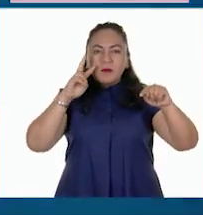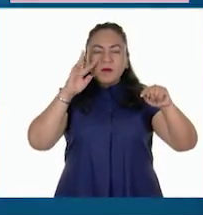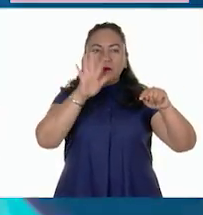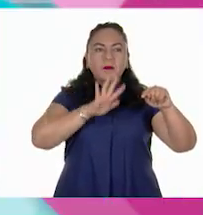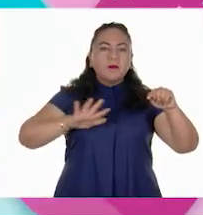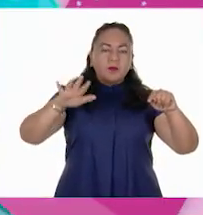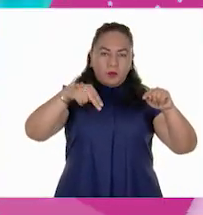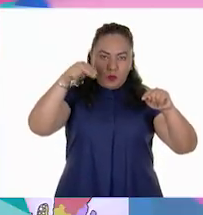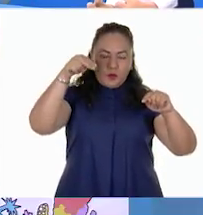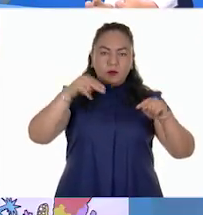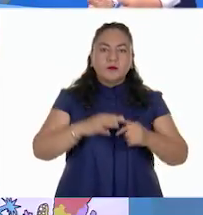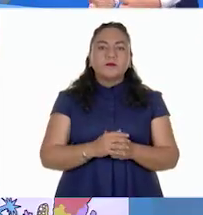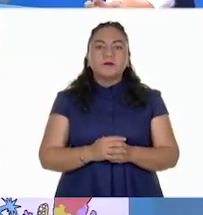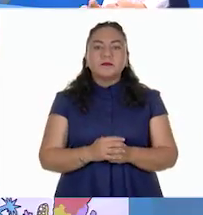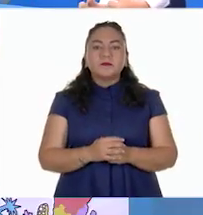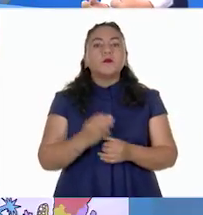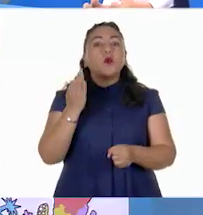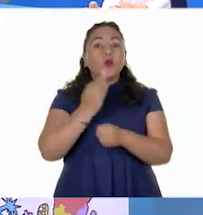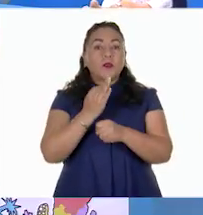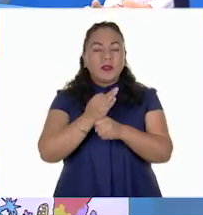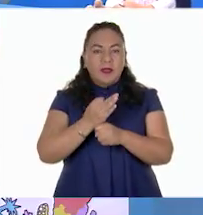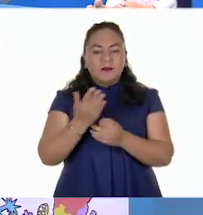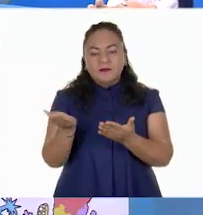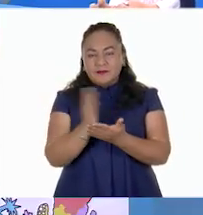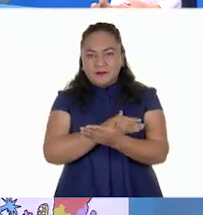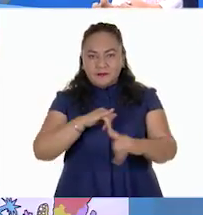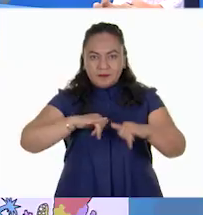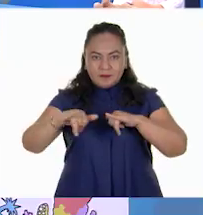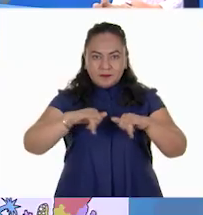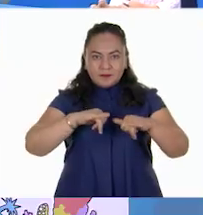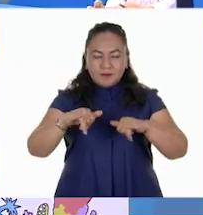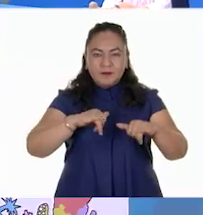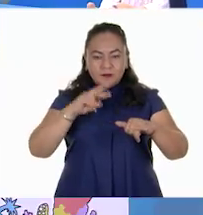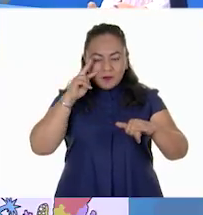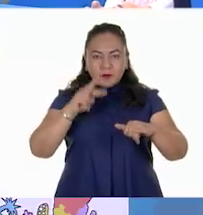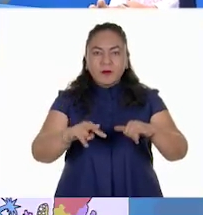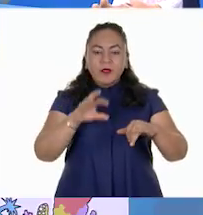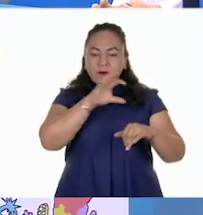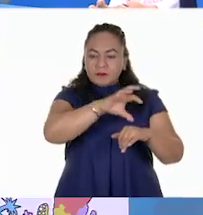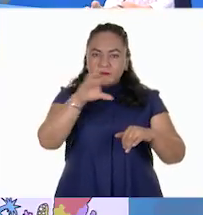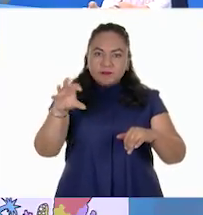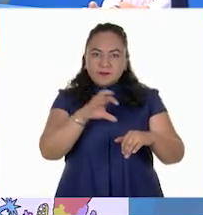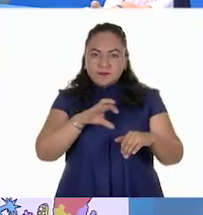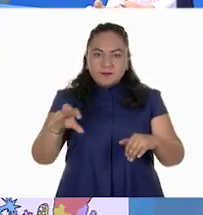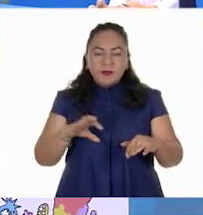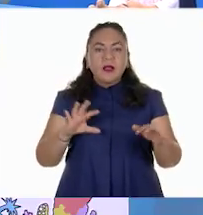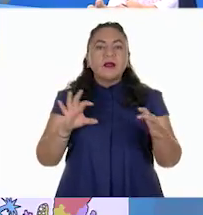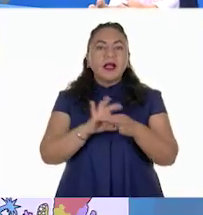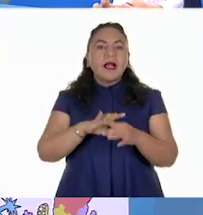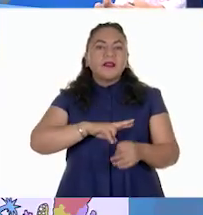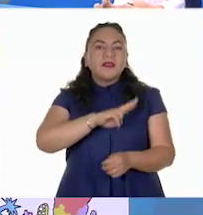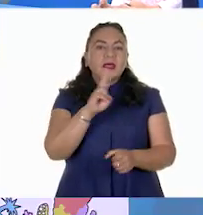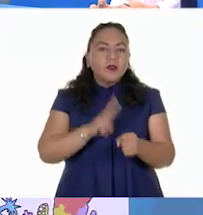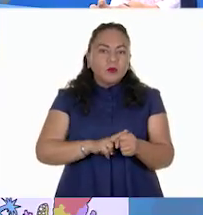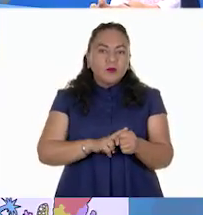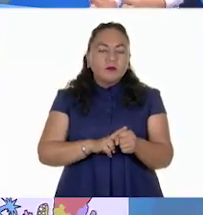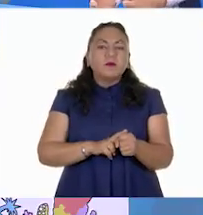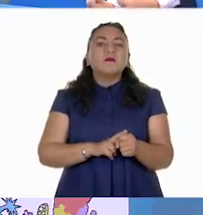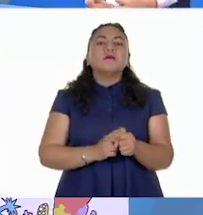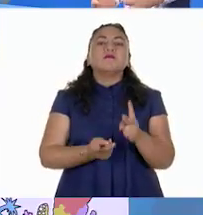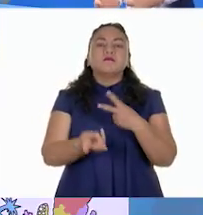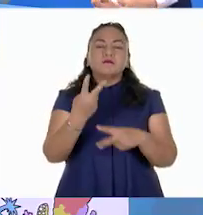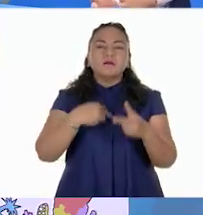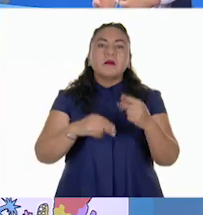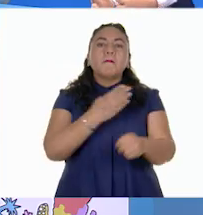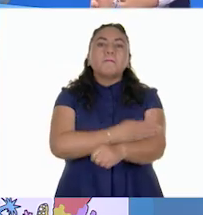Ahora, vamos a revisar el mapa de regiones naturales para relacionar la producción de madera